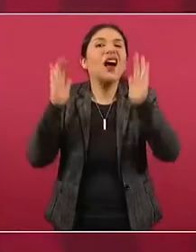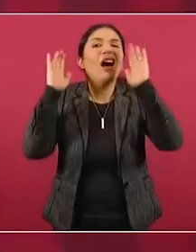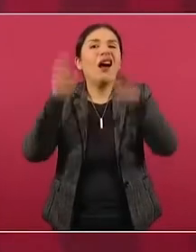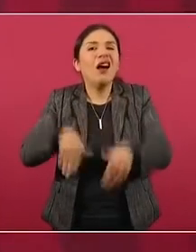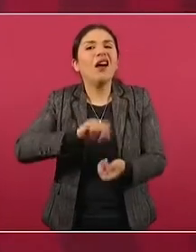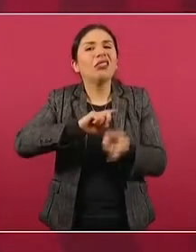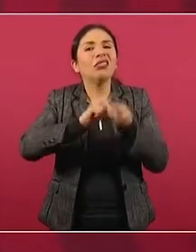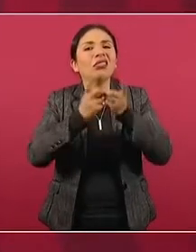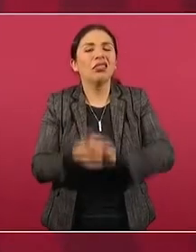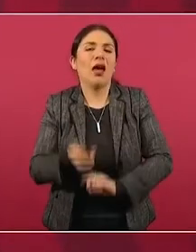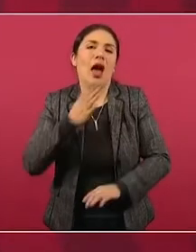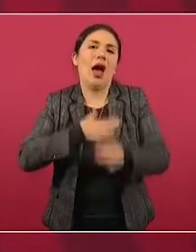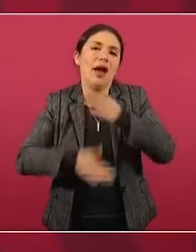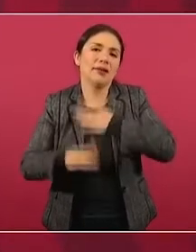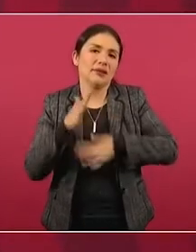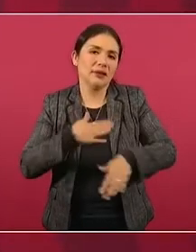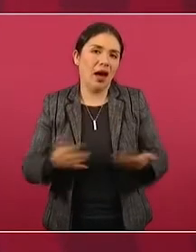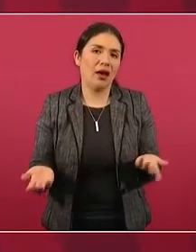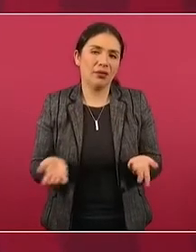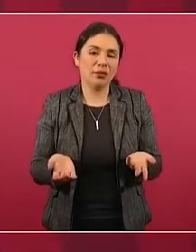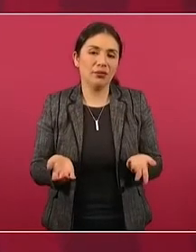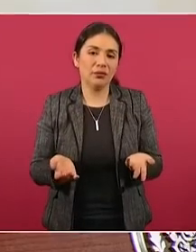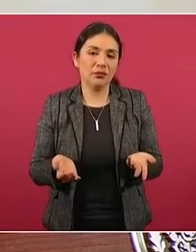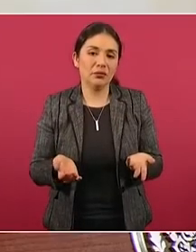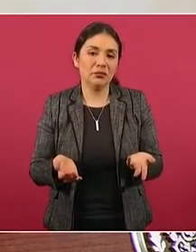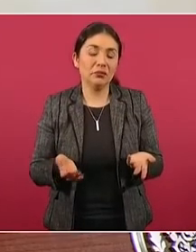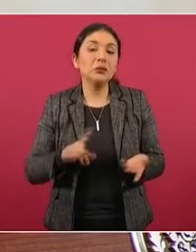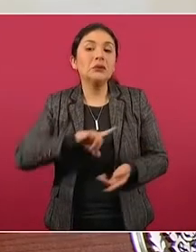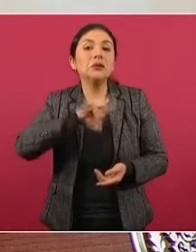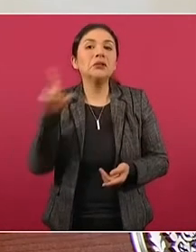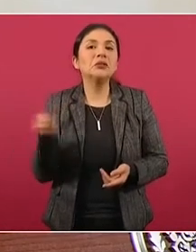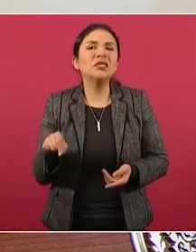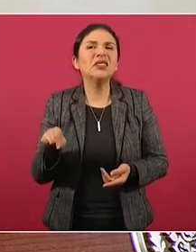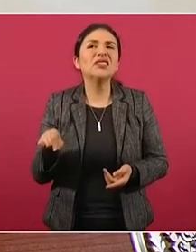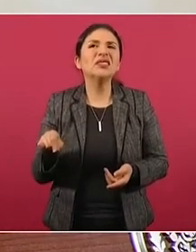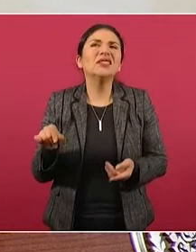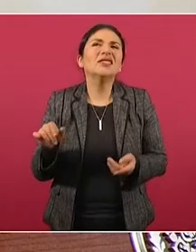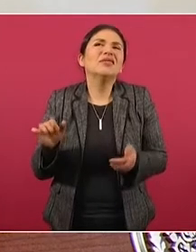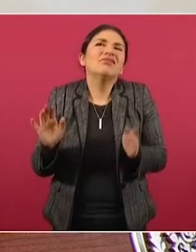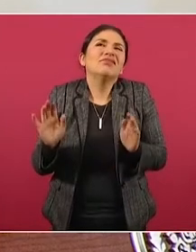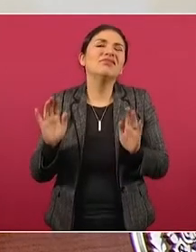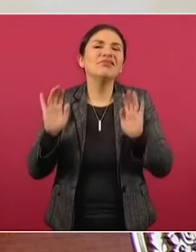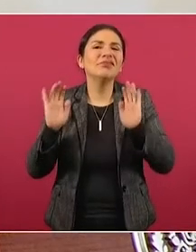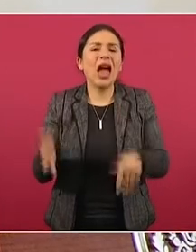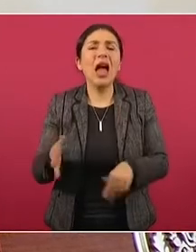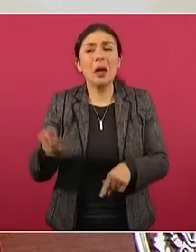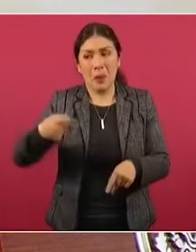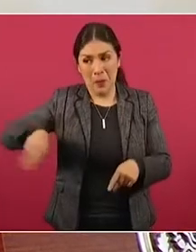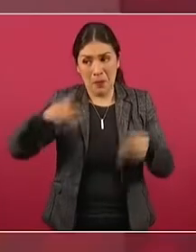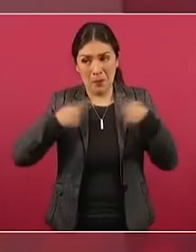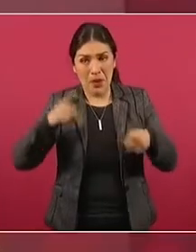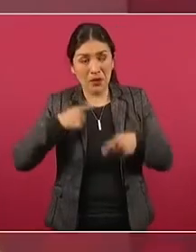y terminan por perder credibilidad.